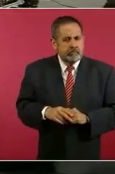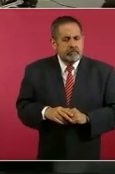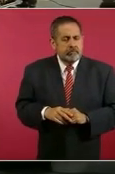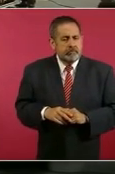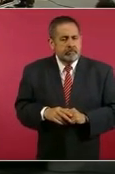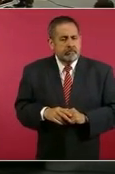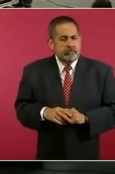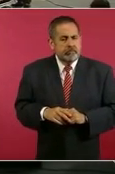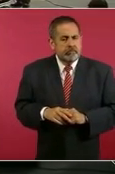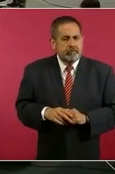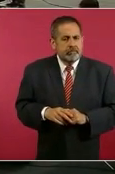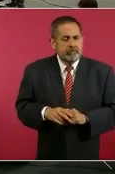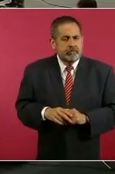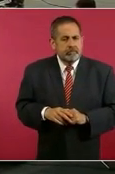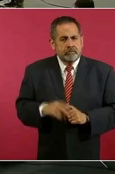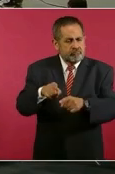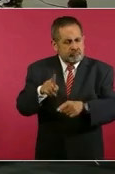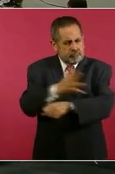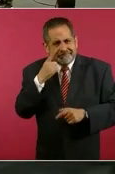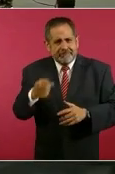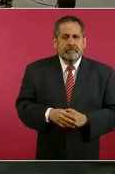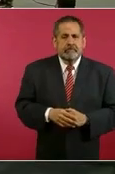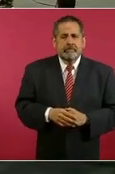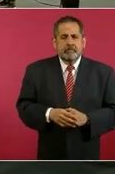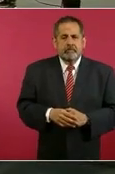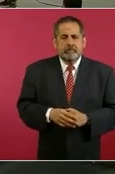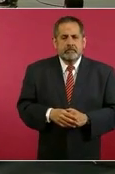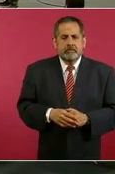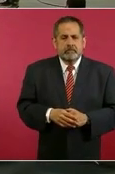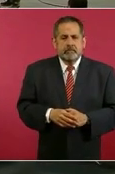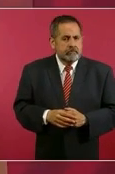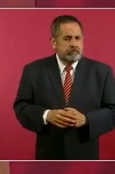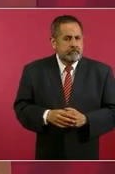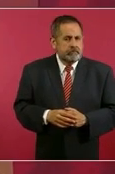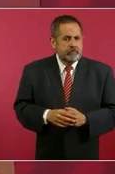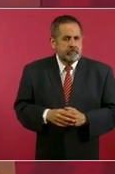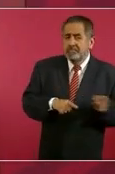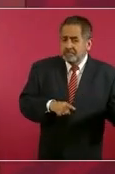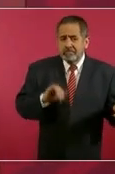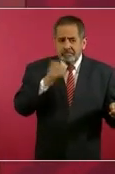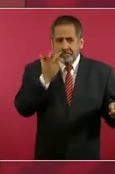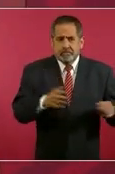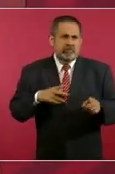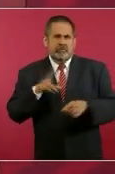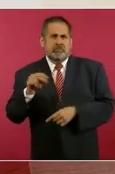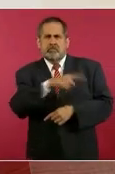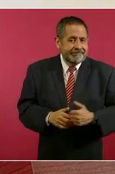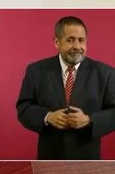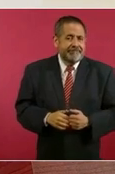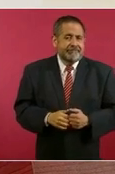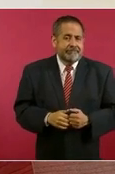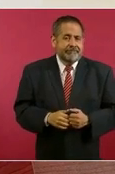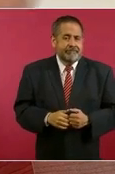con autenticidad. Por eso yo, es que sí quisieran más muertos. Y él decía no. ¿Cómo?